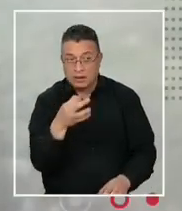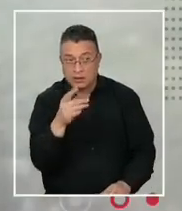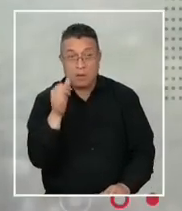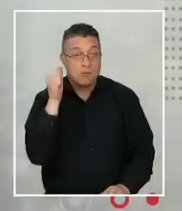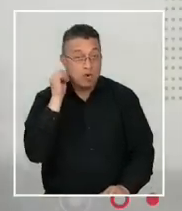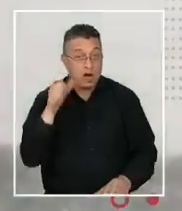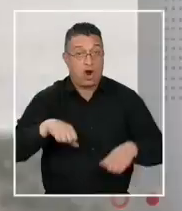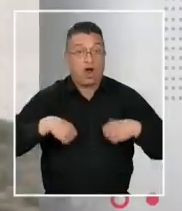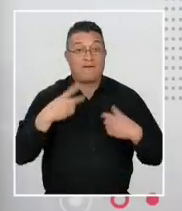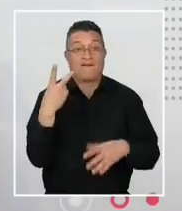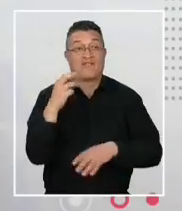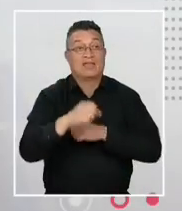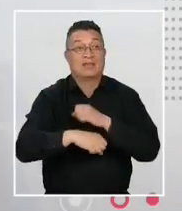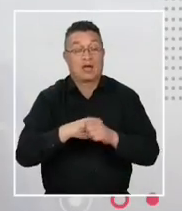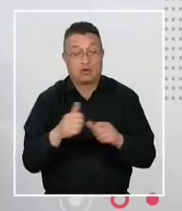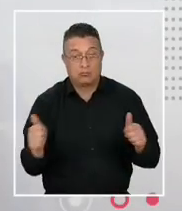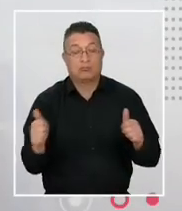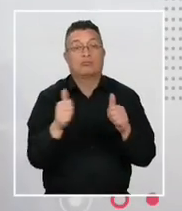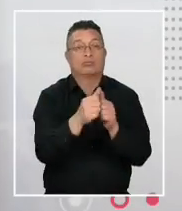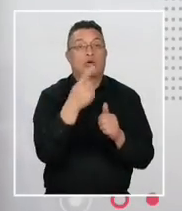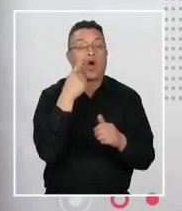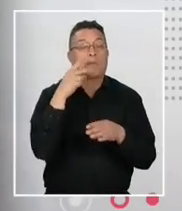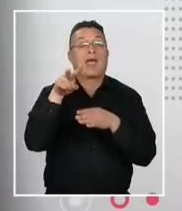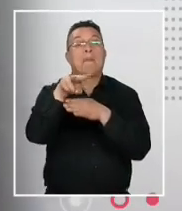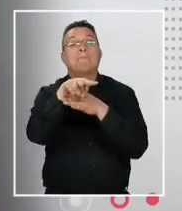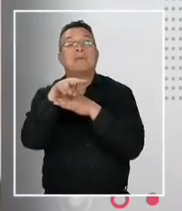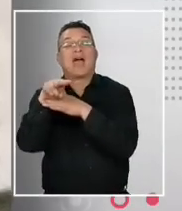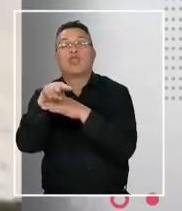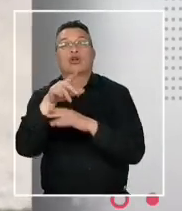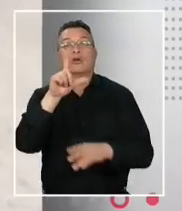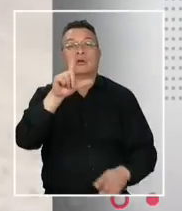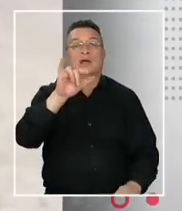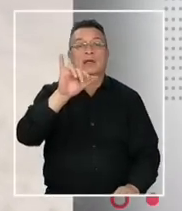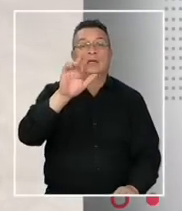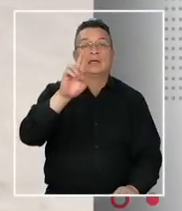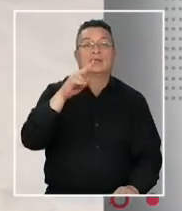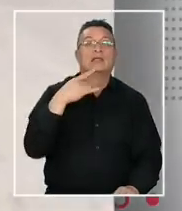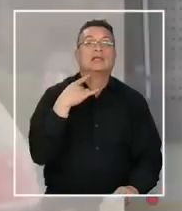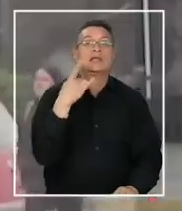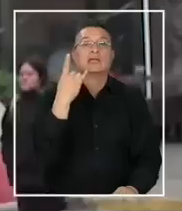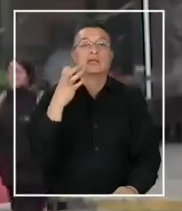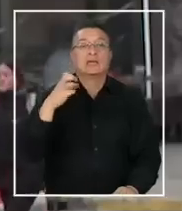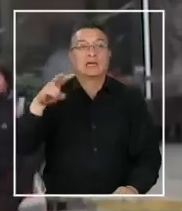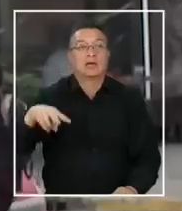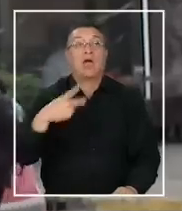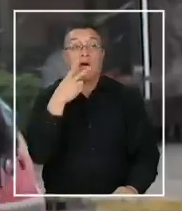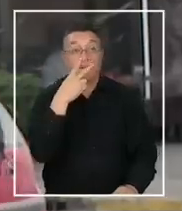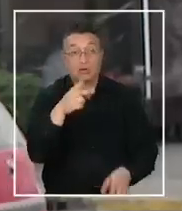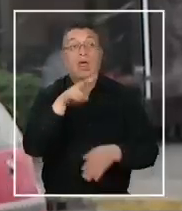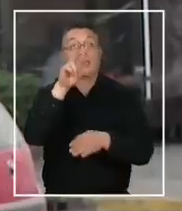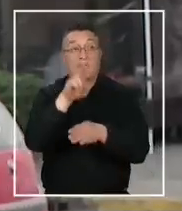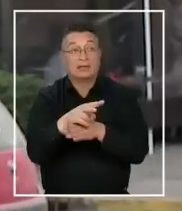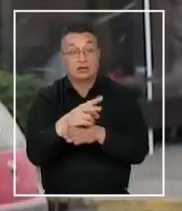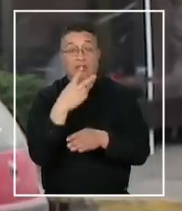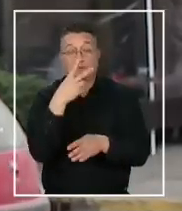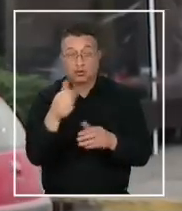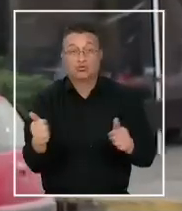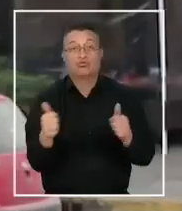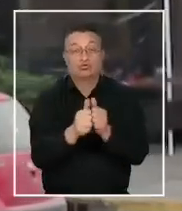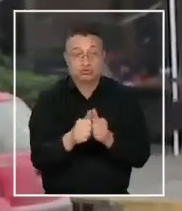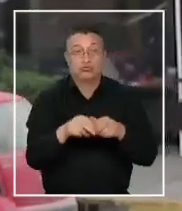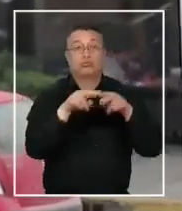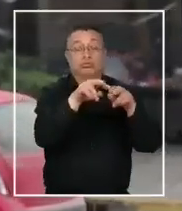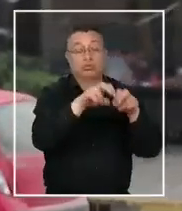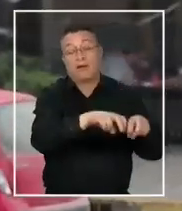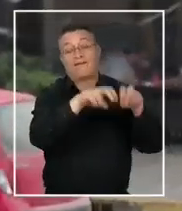joven de 20 años se habría reunido con un hombre en el mirador de Lirquén. Hay un testigo que lo ve subirse a la micro con él y se bajan